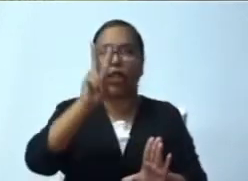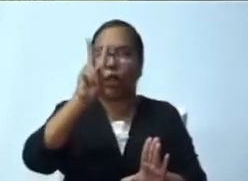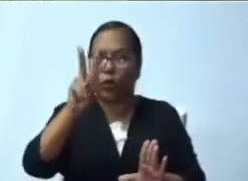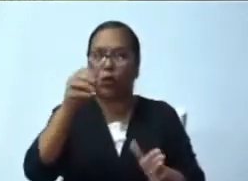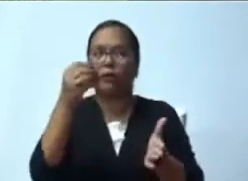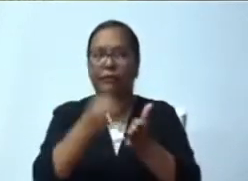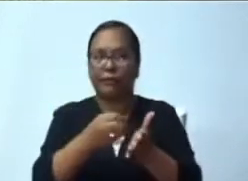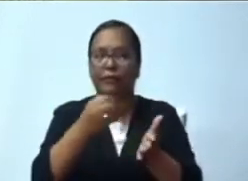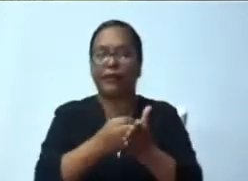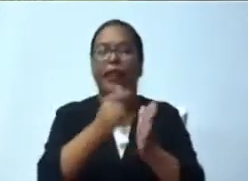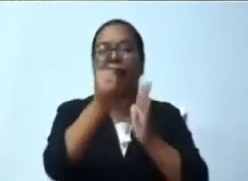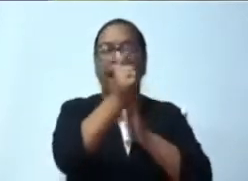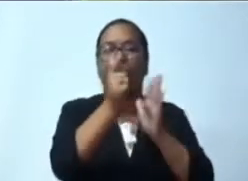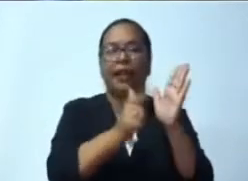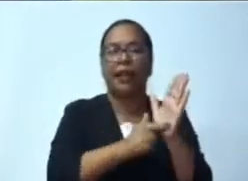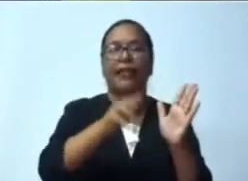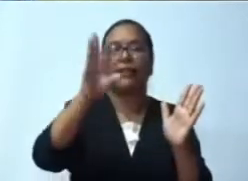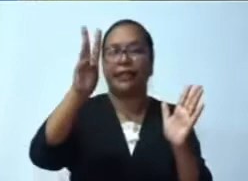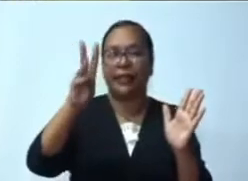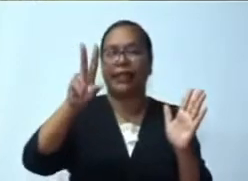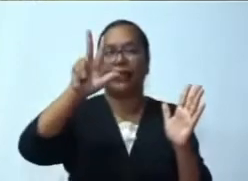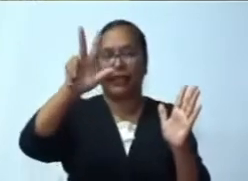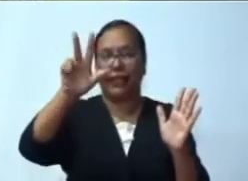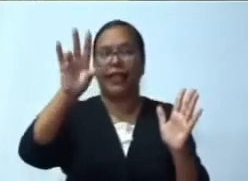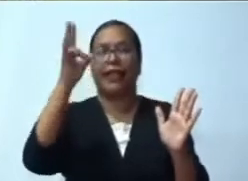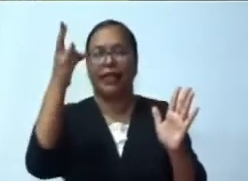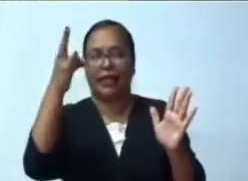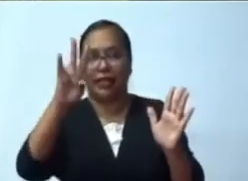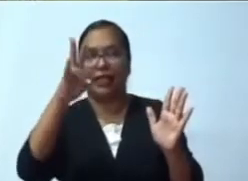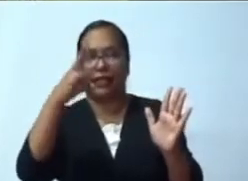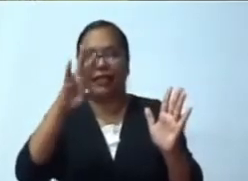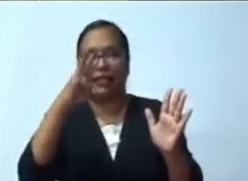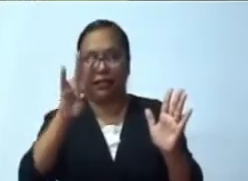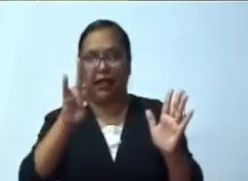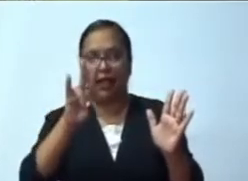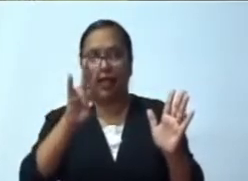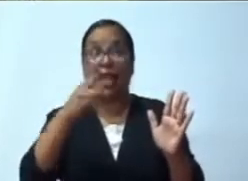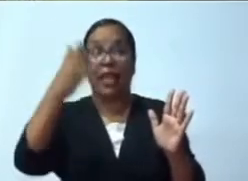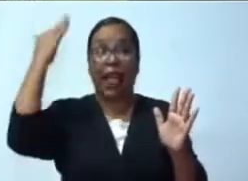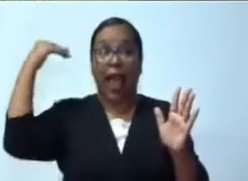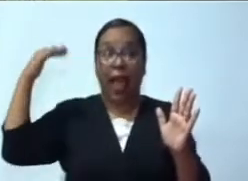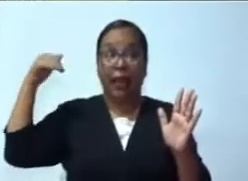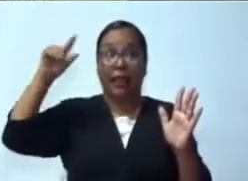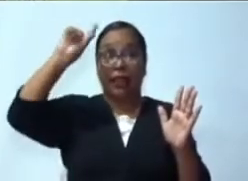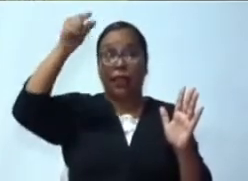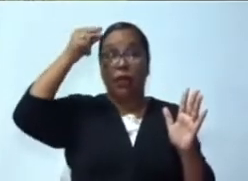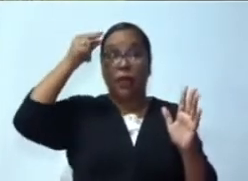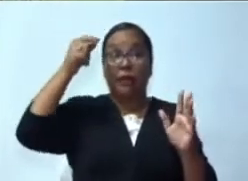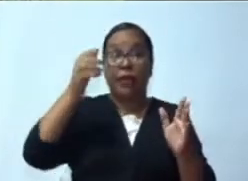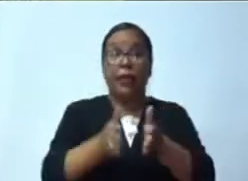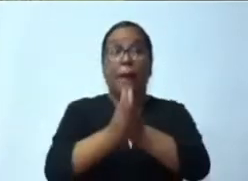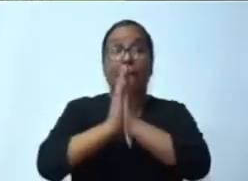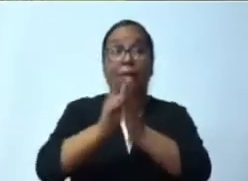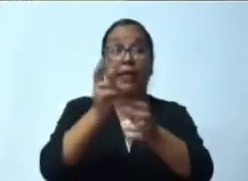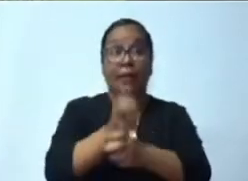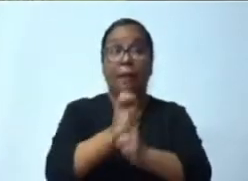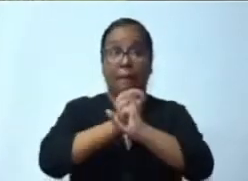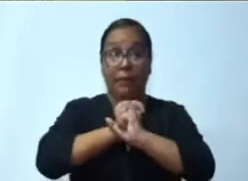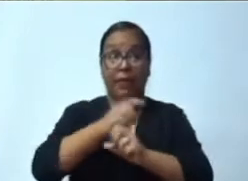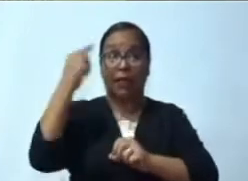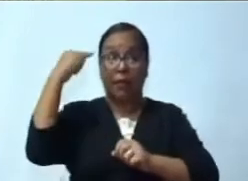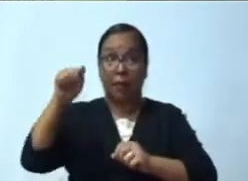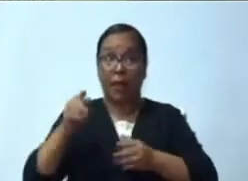-17, y ningún gobierno había tomado préstamo para esto. Pero si nos vamos al